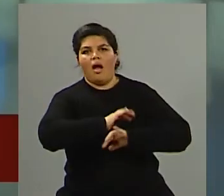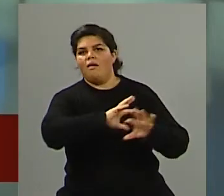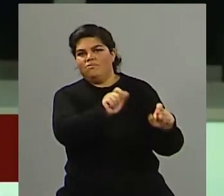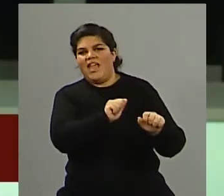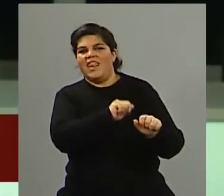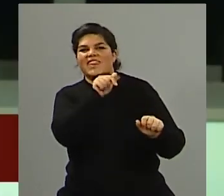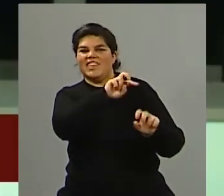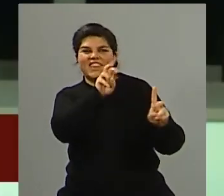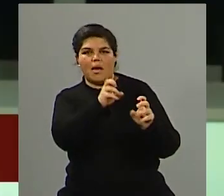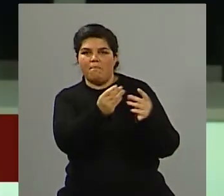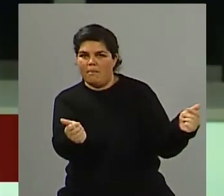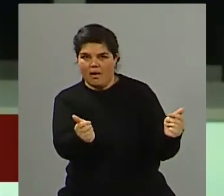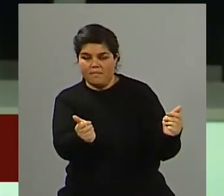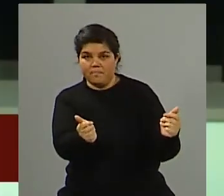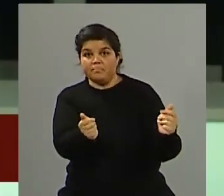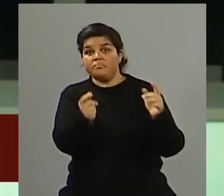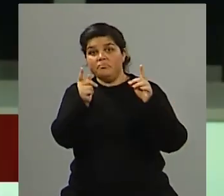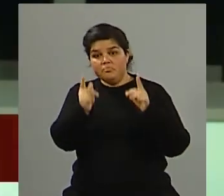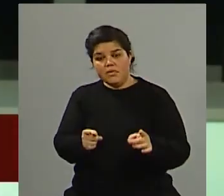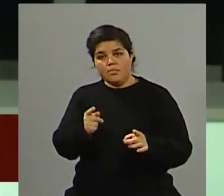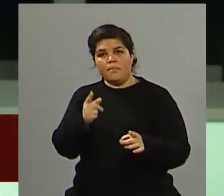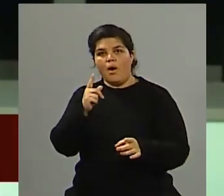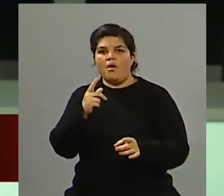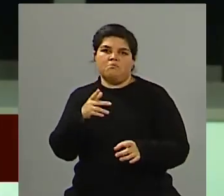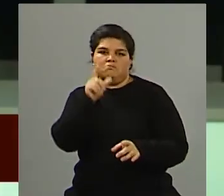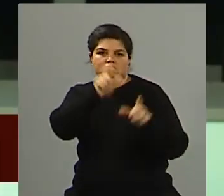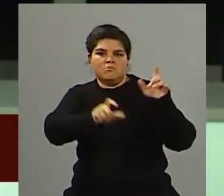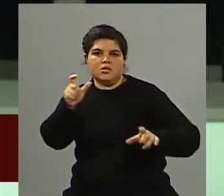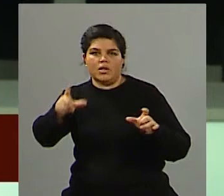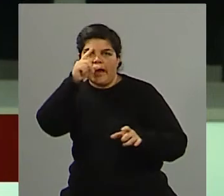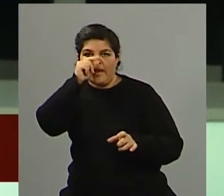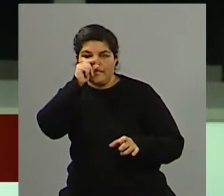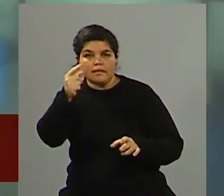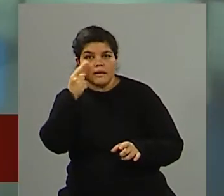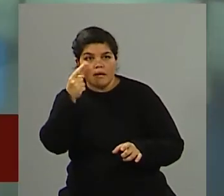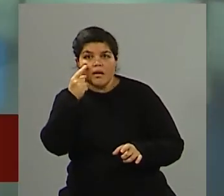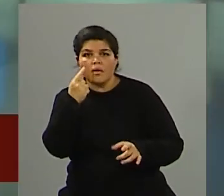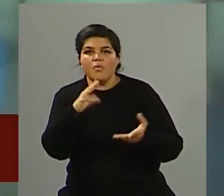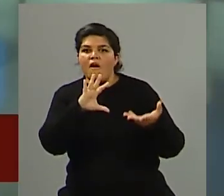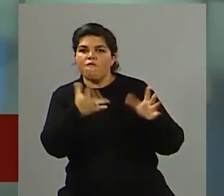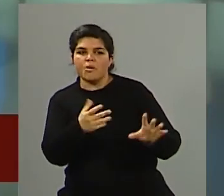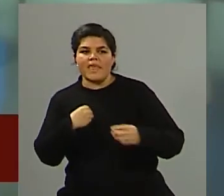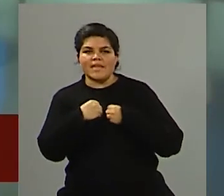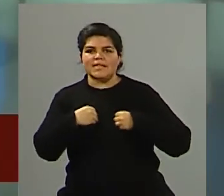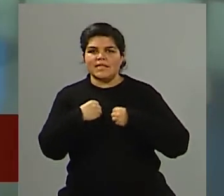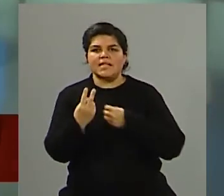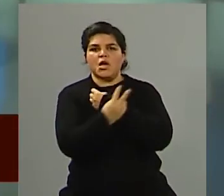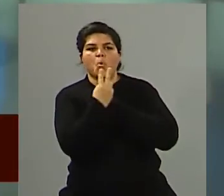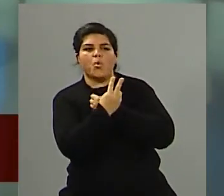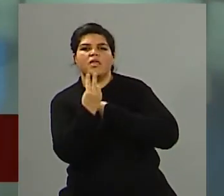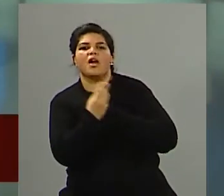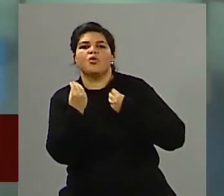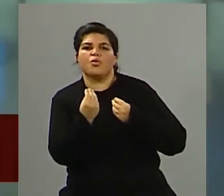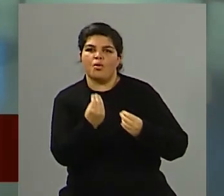el sentir del vecino que por lo menos como vos decís ese faro de seguridad que va a tenerlo cerca y presente y cercano a su